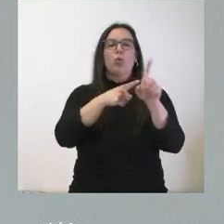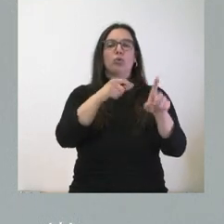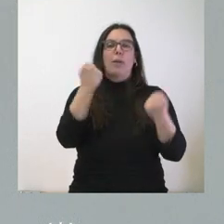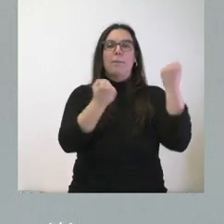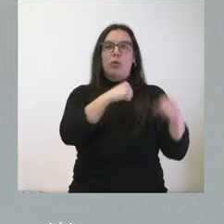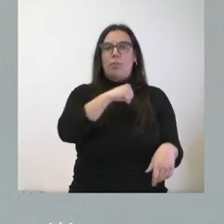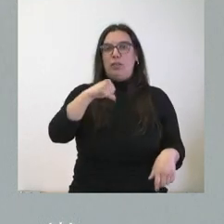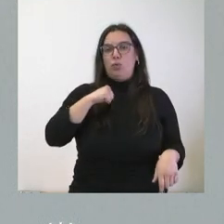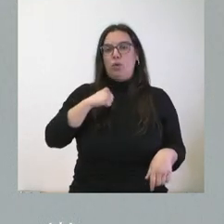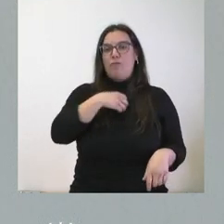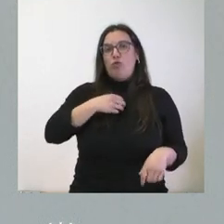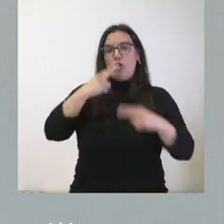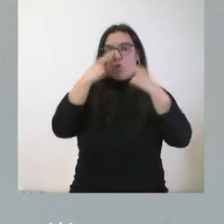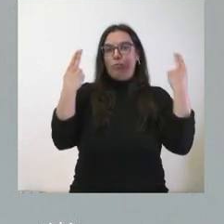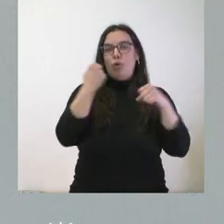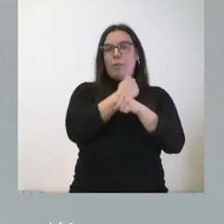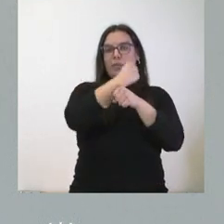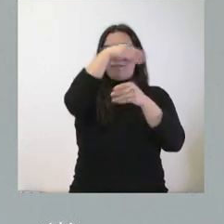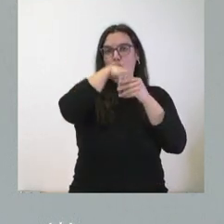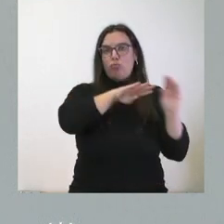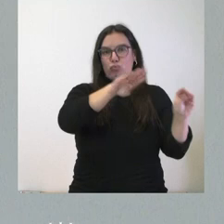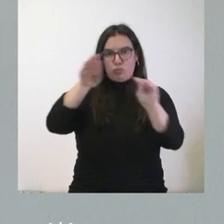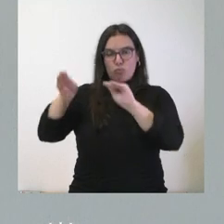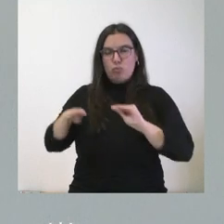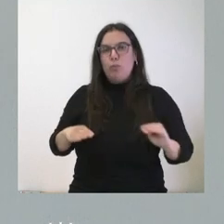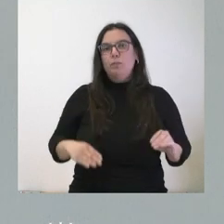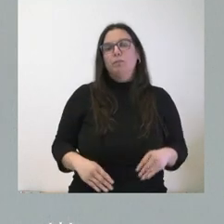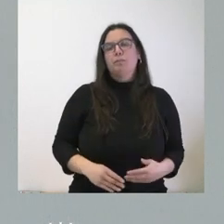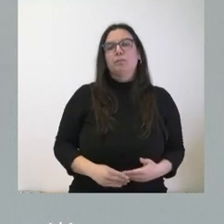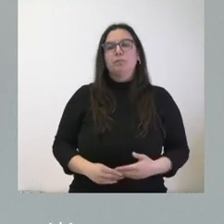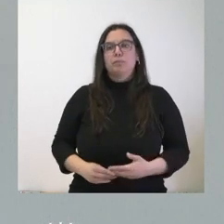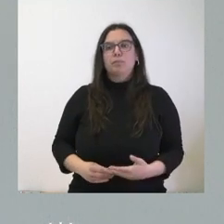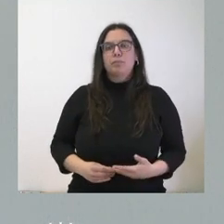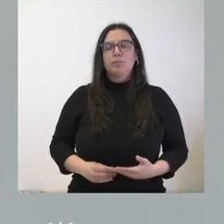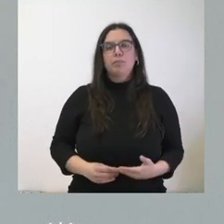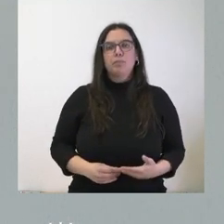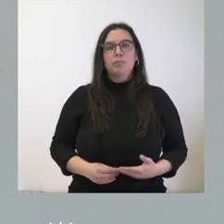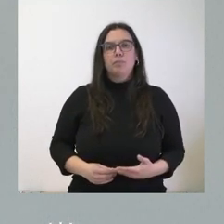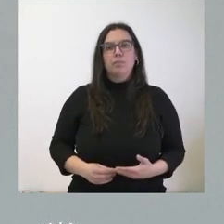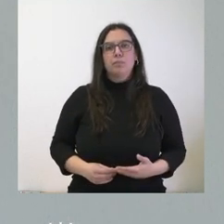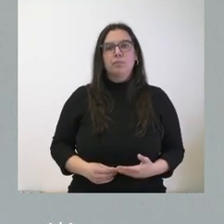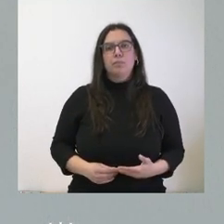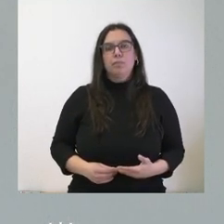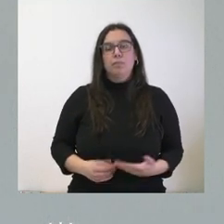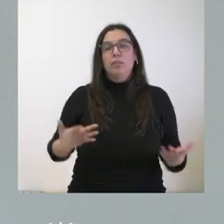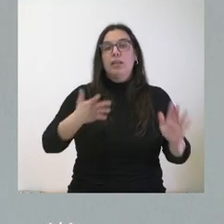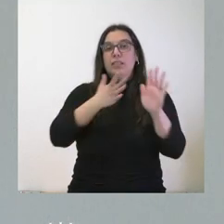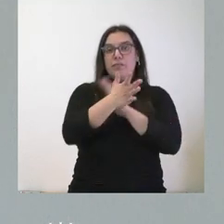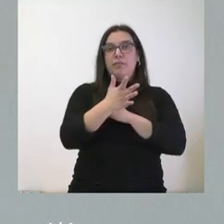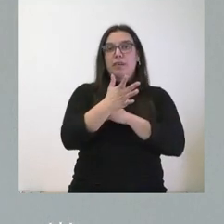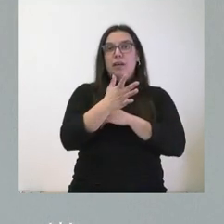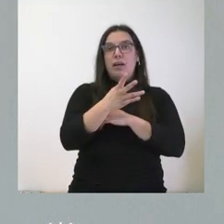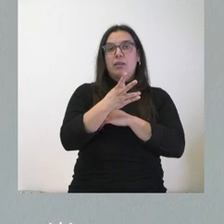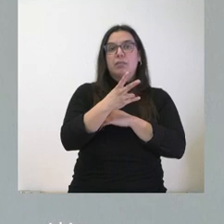públicos para el desempeño de sus funciones al servicio del conjunto de los ciudadanos. Esto implica una subida del